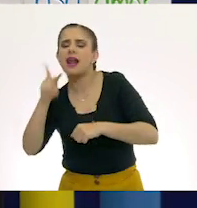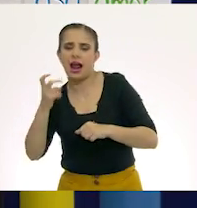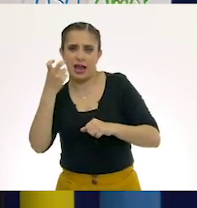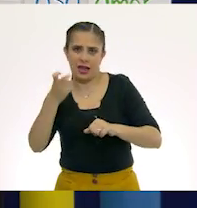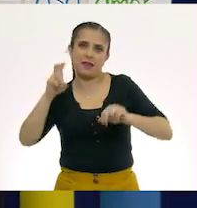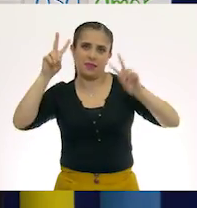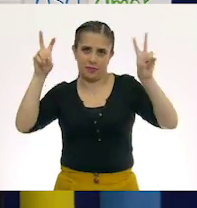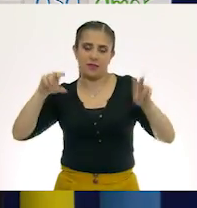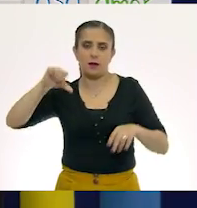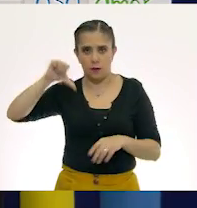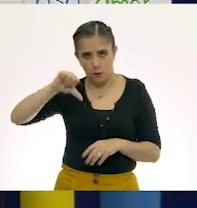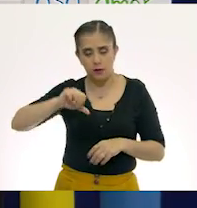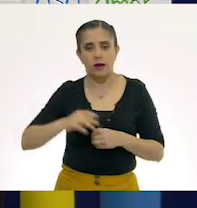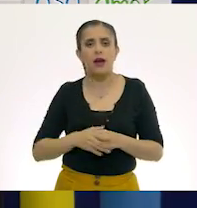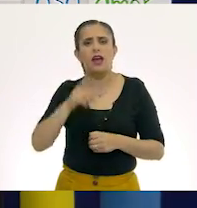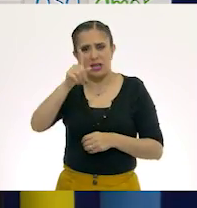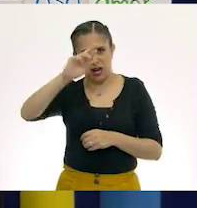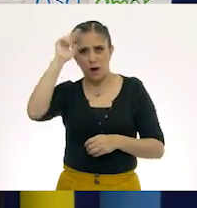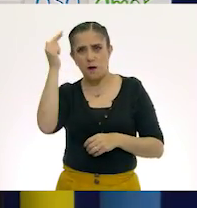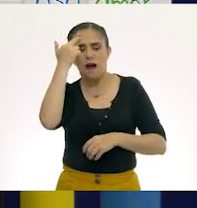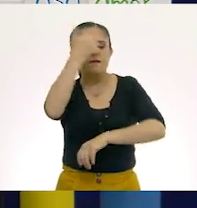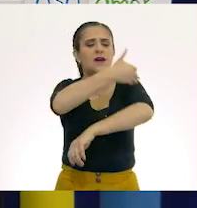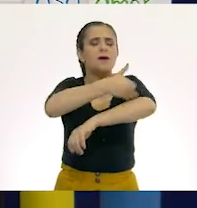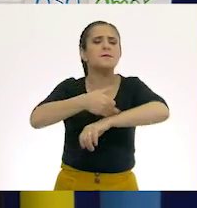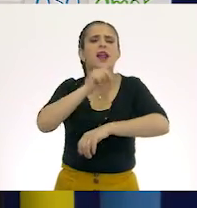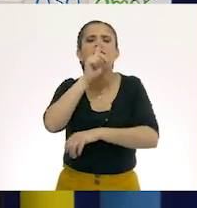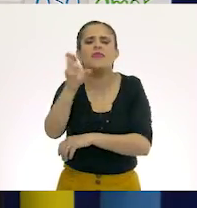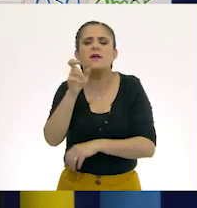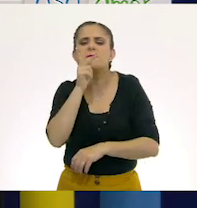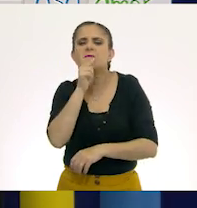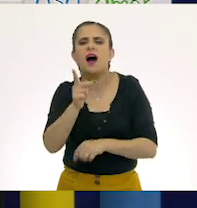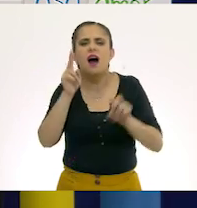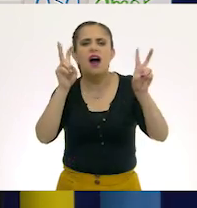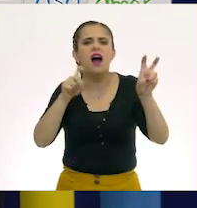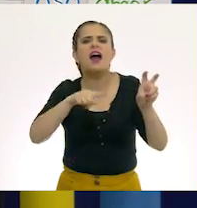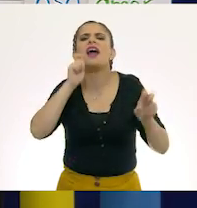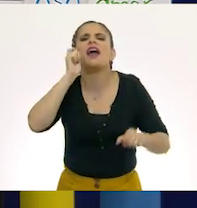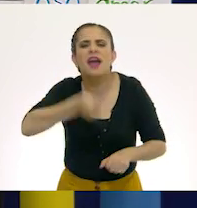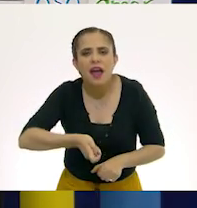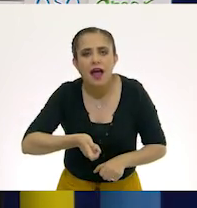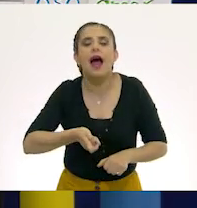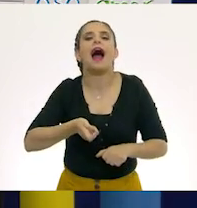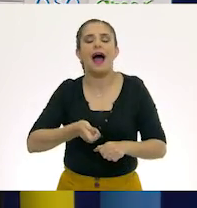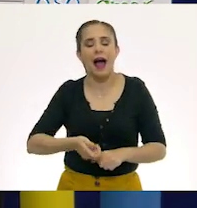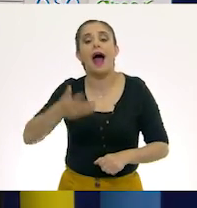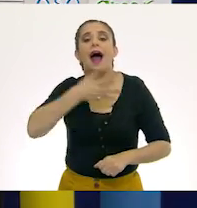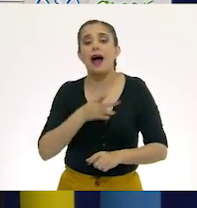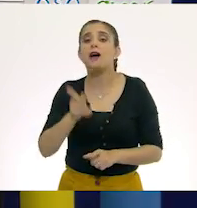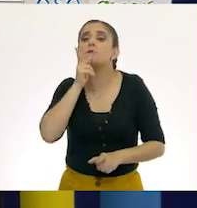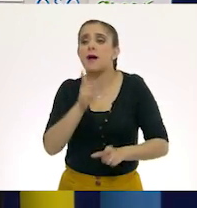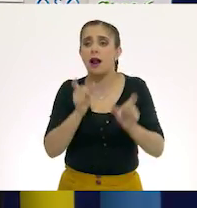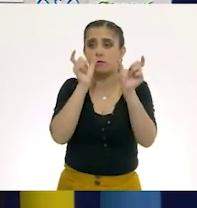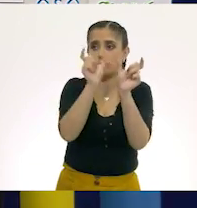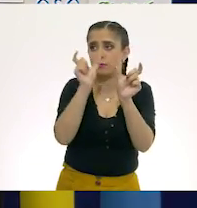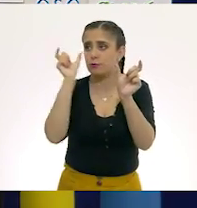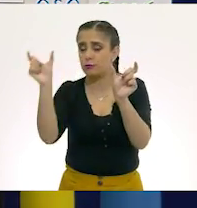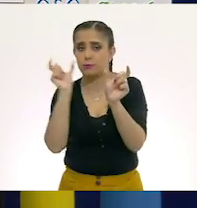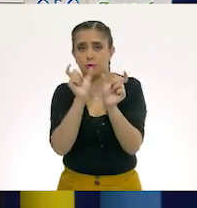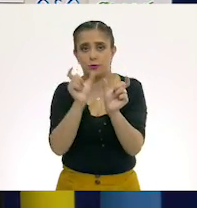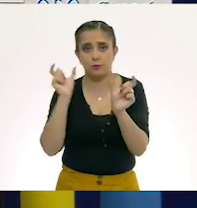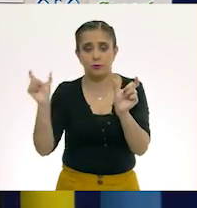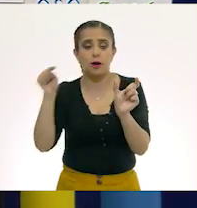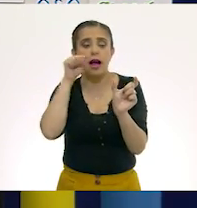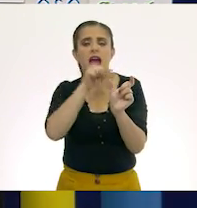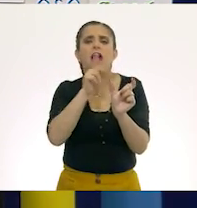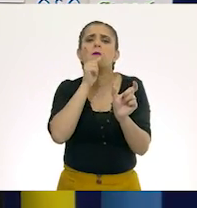platicamos acerca de las familias de palabras? Estas familias son un conjunto de palabras que tienen una palabra de